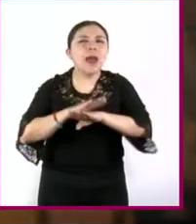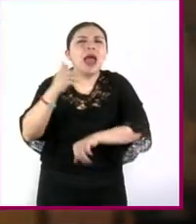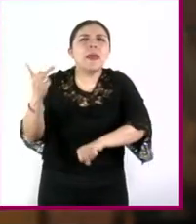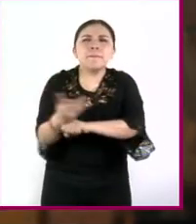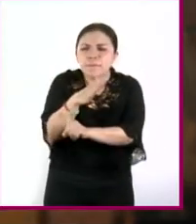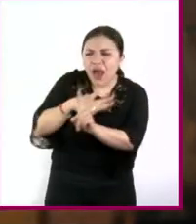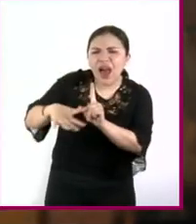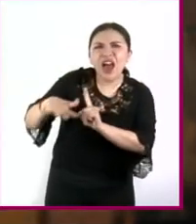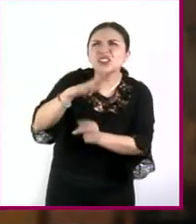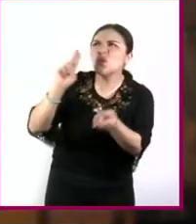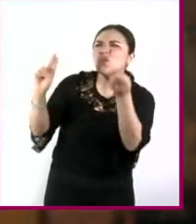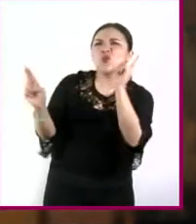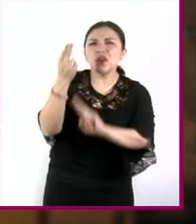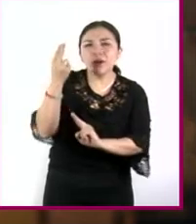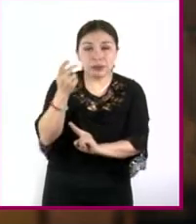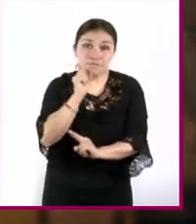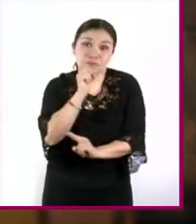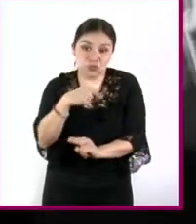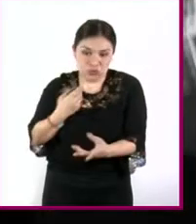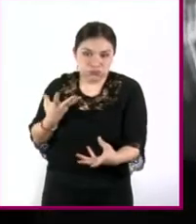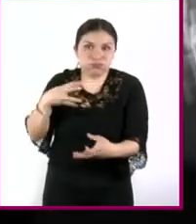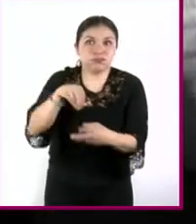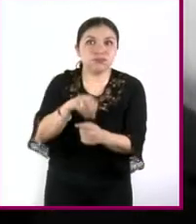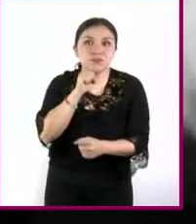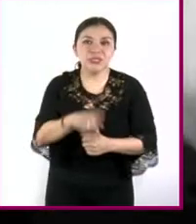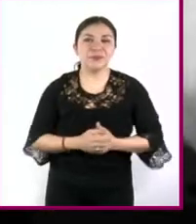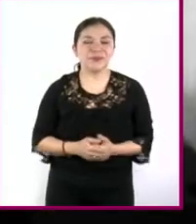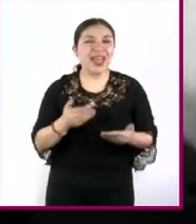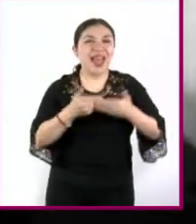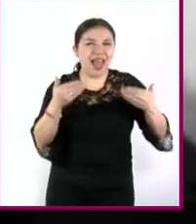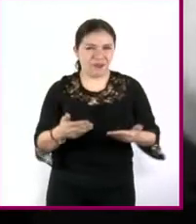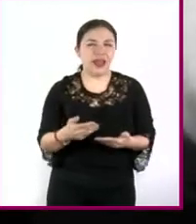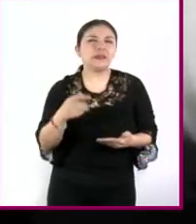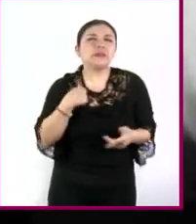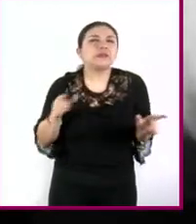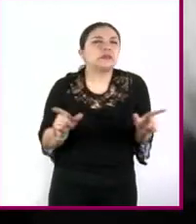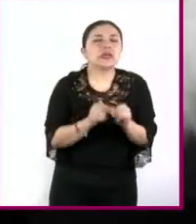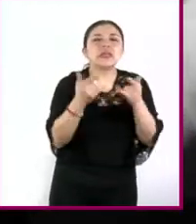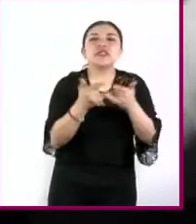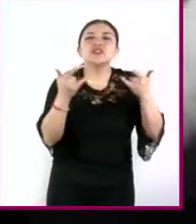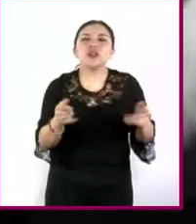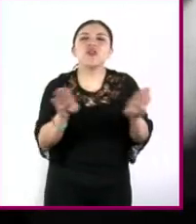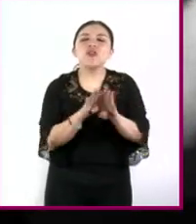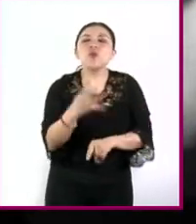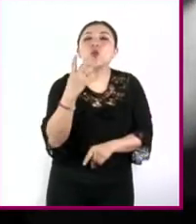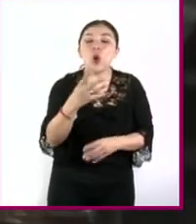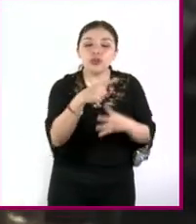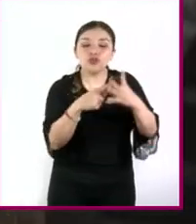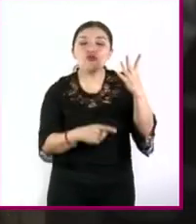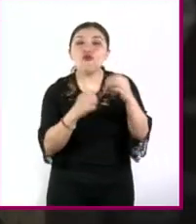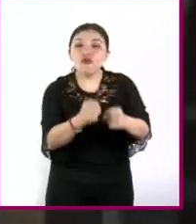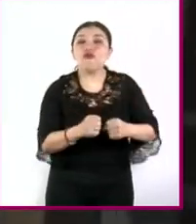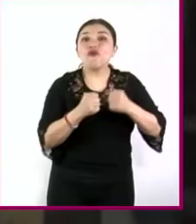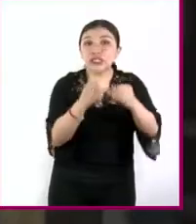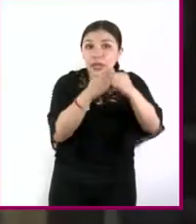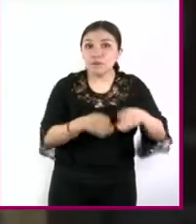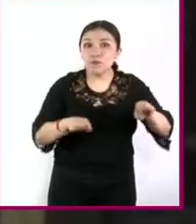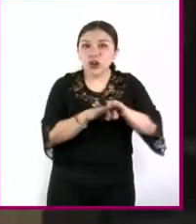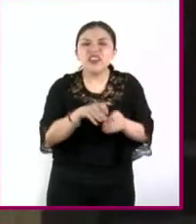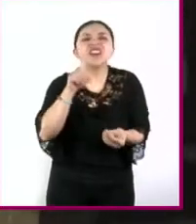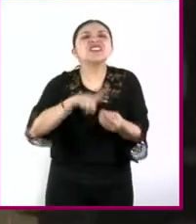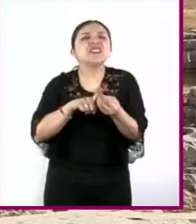nos rodea y del cual somos parte a continuación una breve historia de las cuatro fuerzas fundamentales y sus